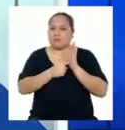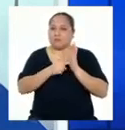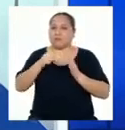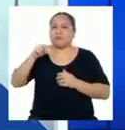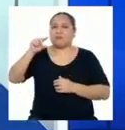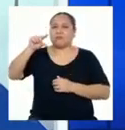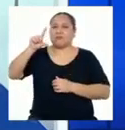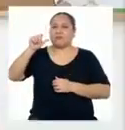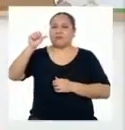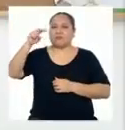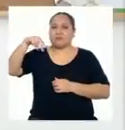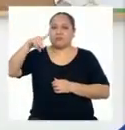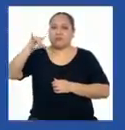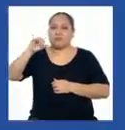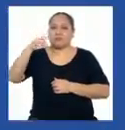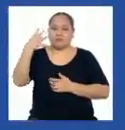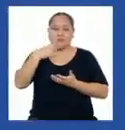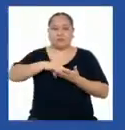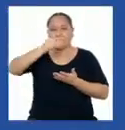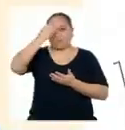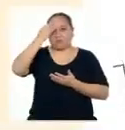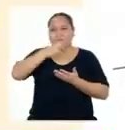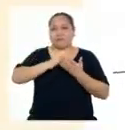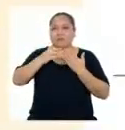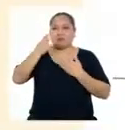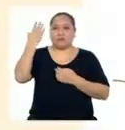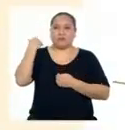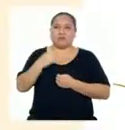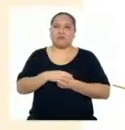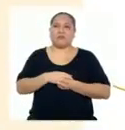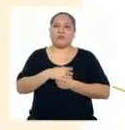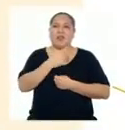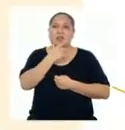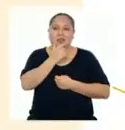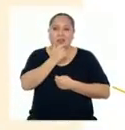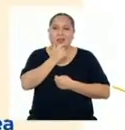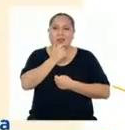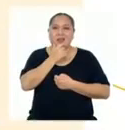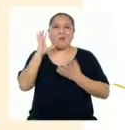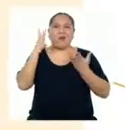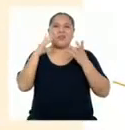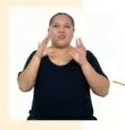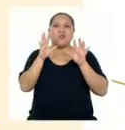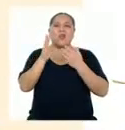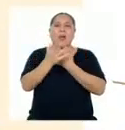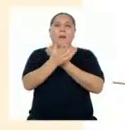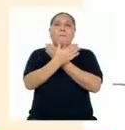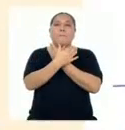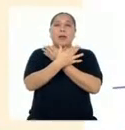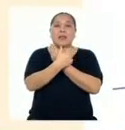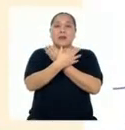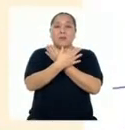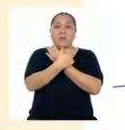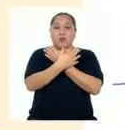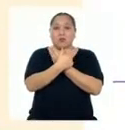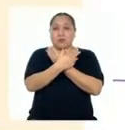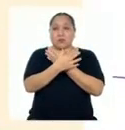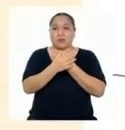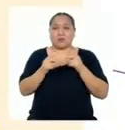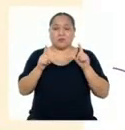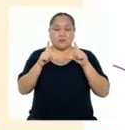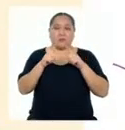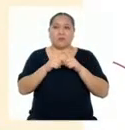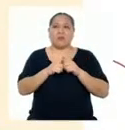Lo aprendí en el programa anterior. Así es. ¡Ah! Parece una mariposa. Y con sus hormonas tiroideas